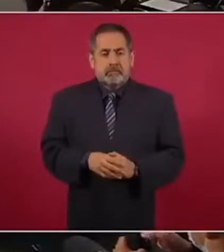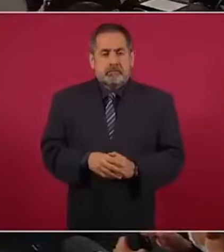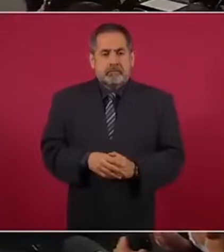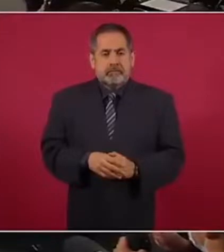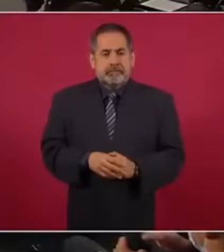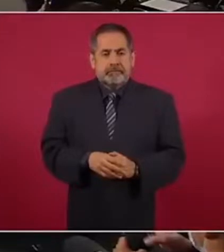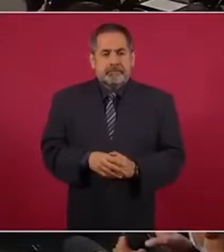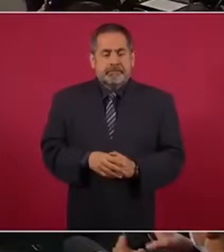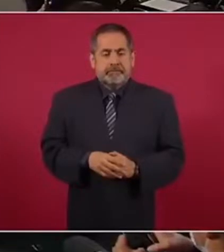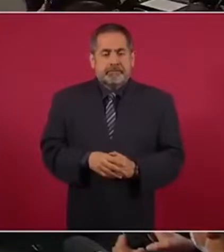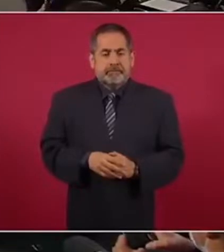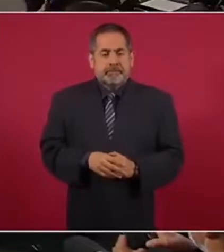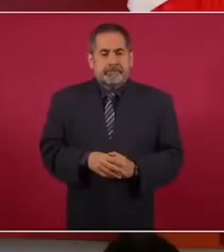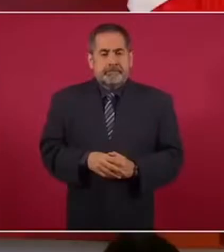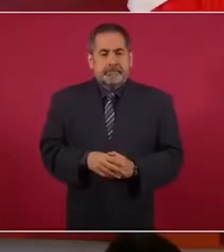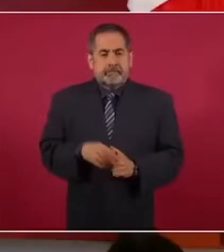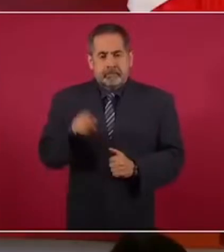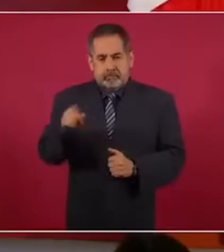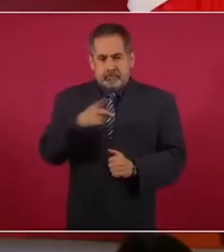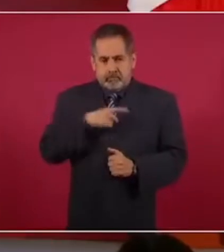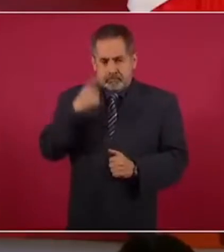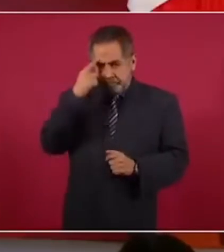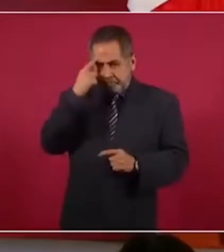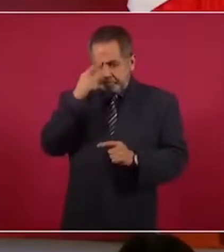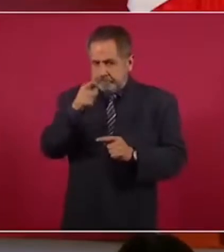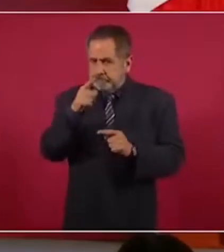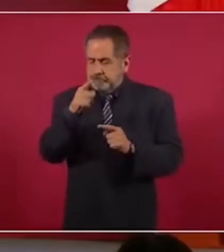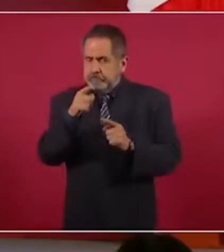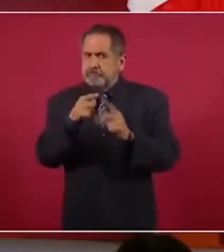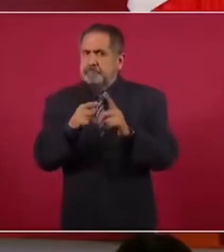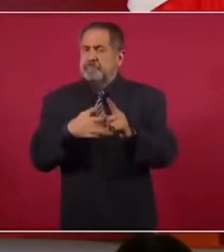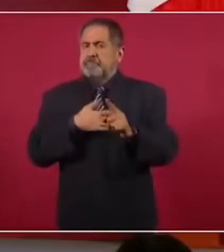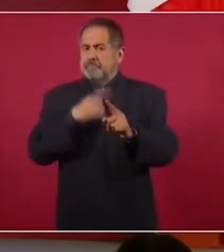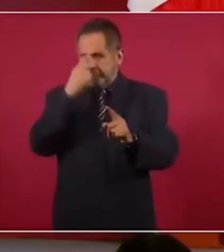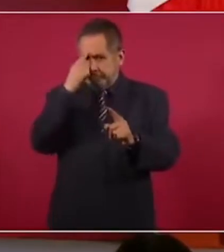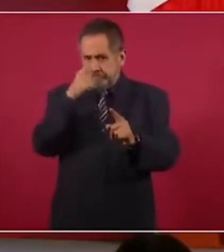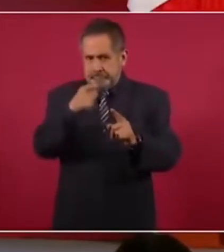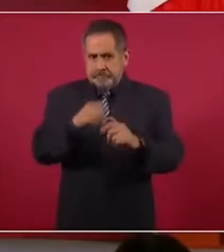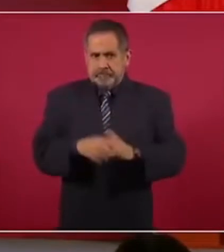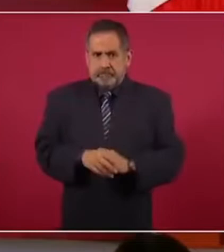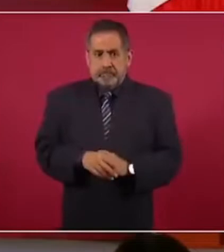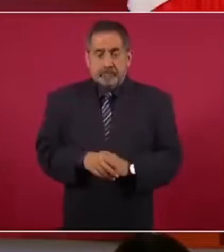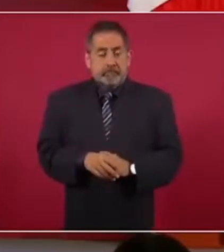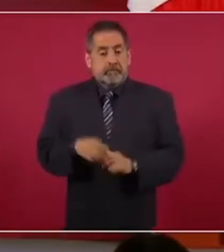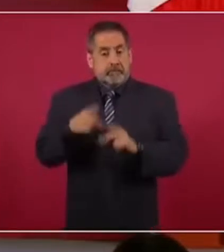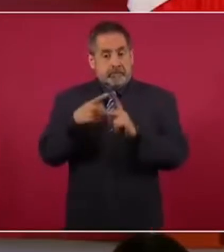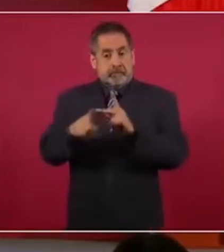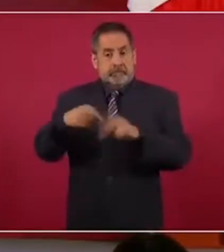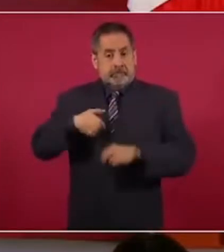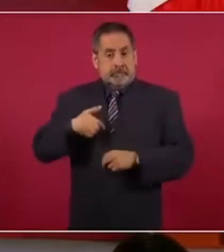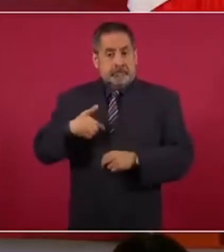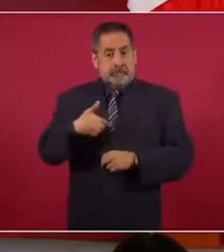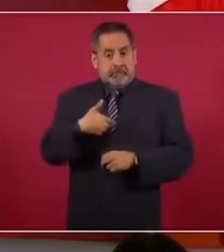tú debes de tomar en consideración. Aquí entramos nosotros.